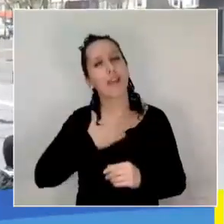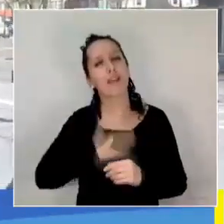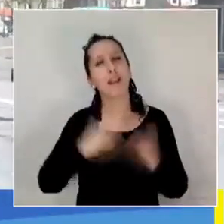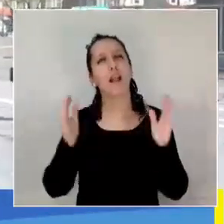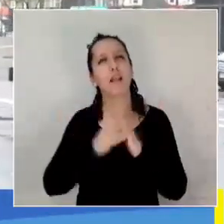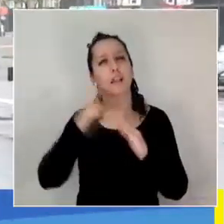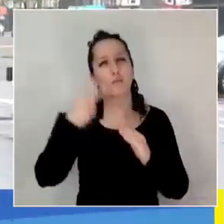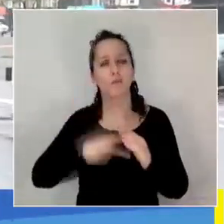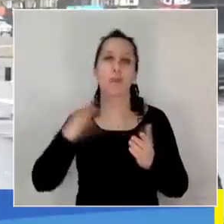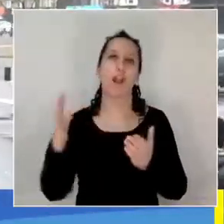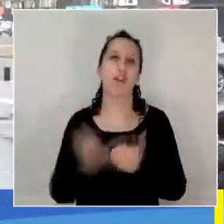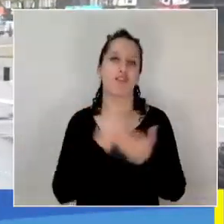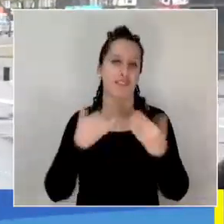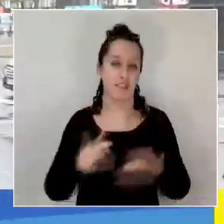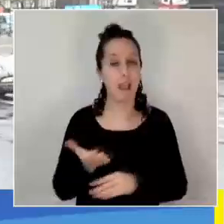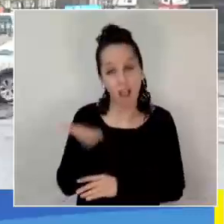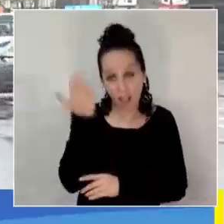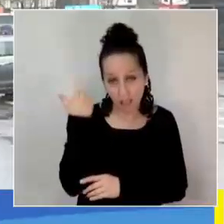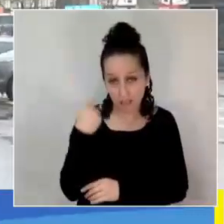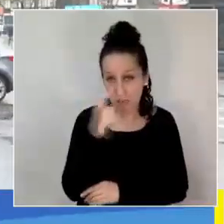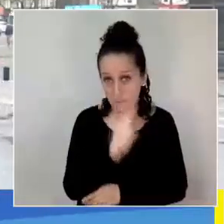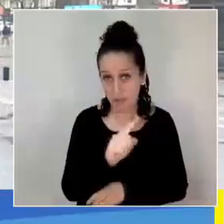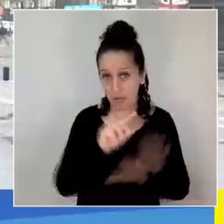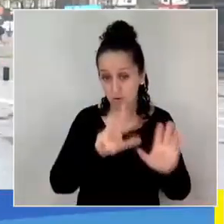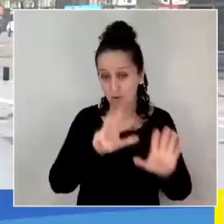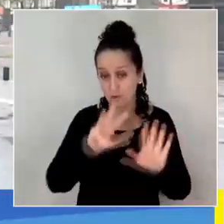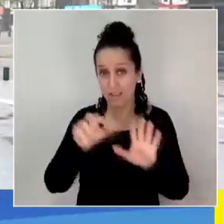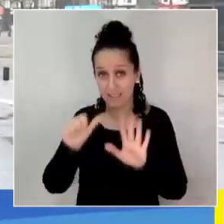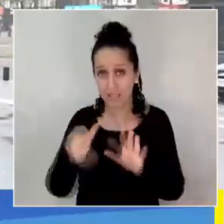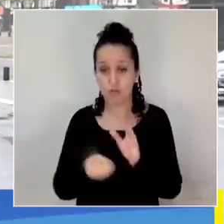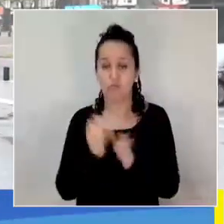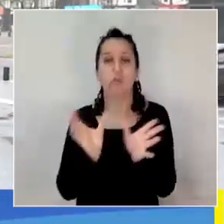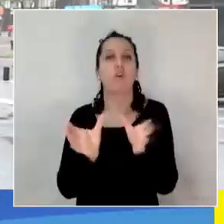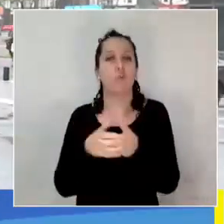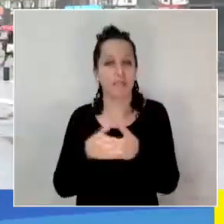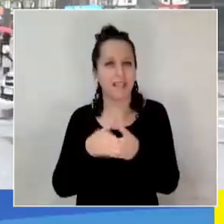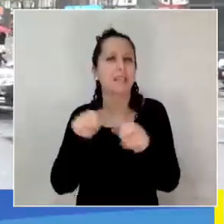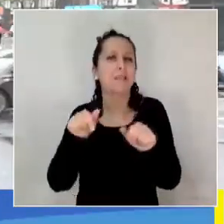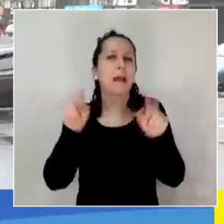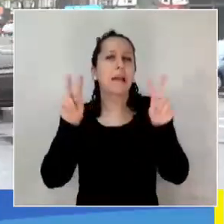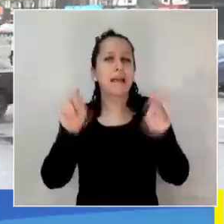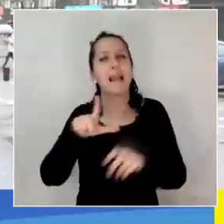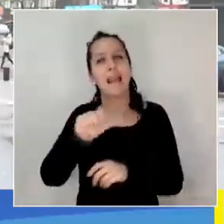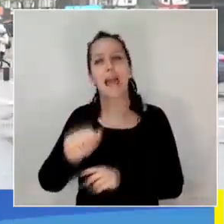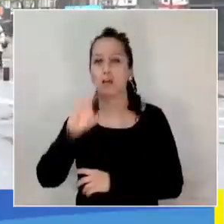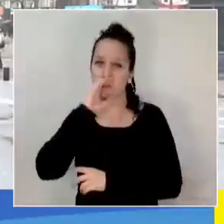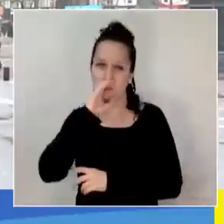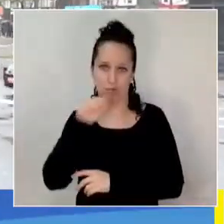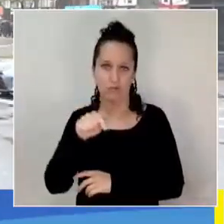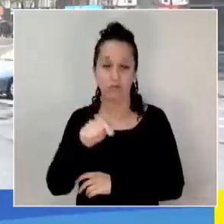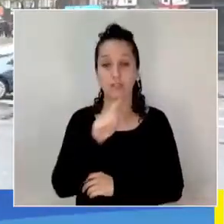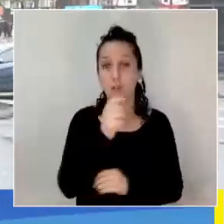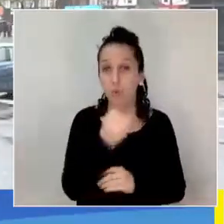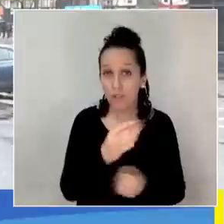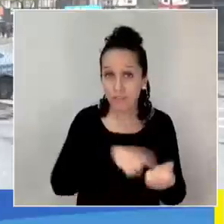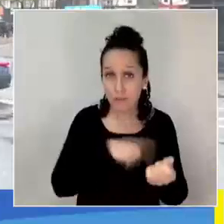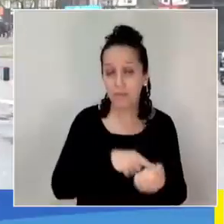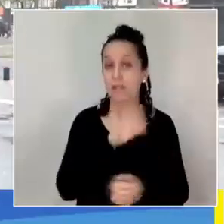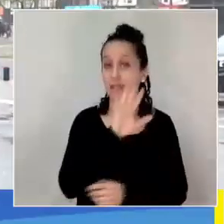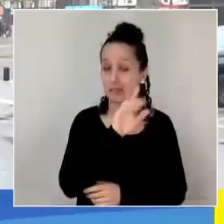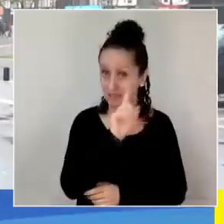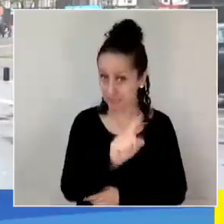En el año 1996 se creó el Comité de Vivienda La Concepción, que buscaba que estas 155 familias